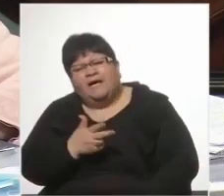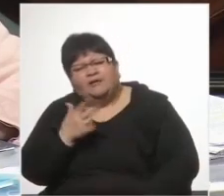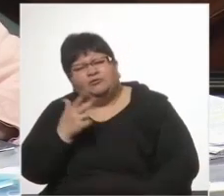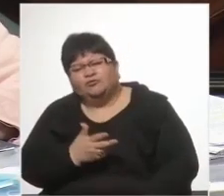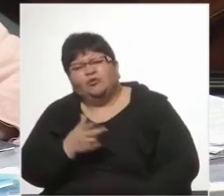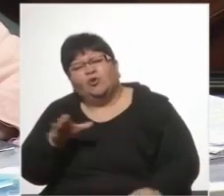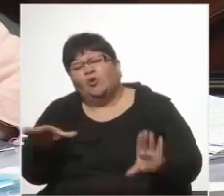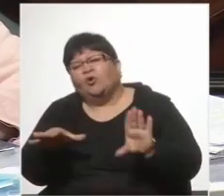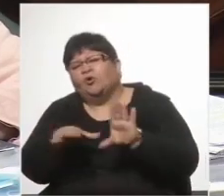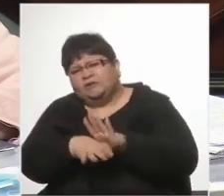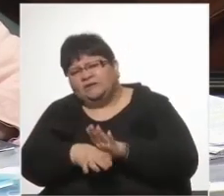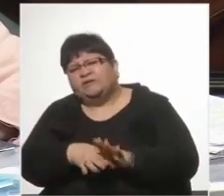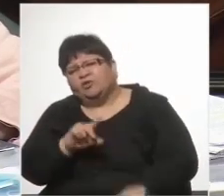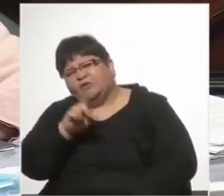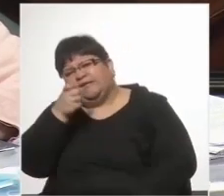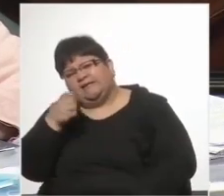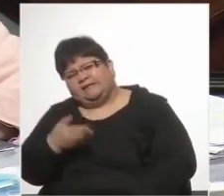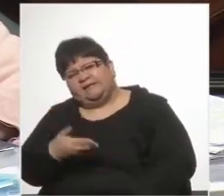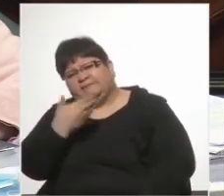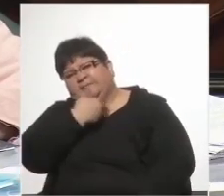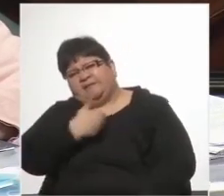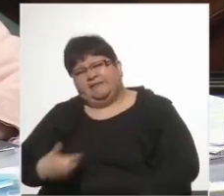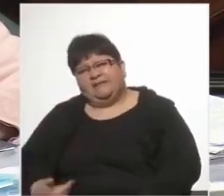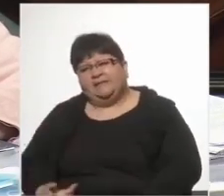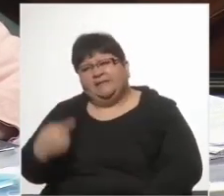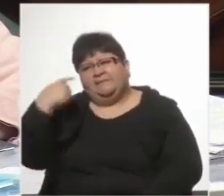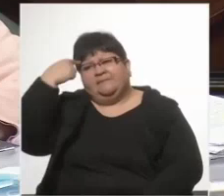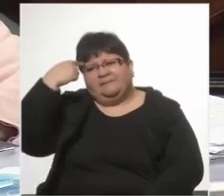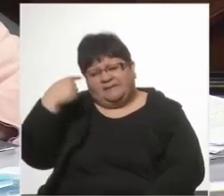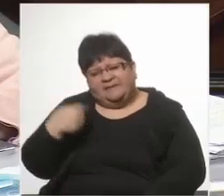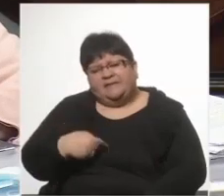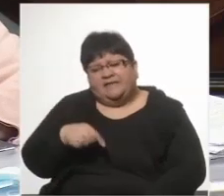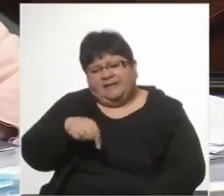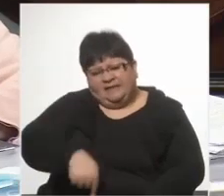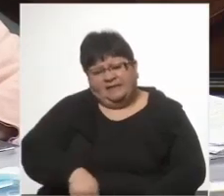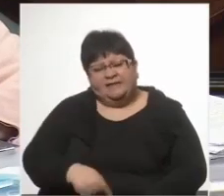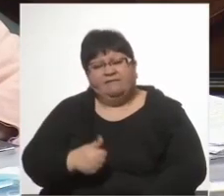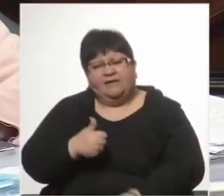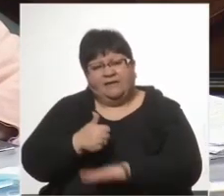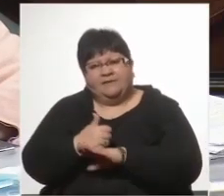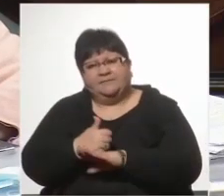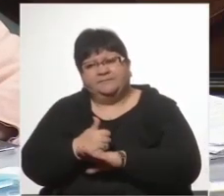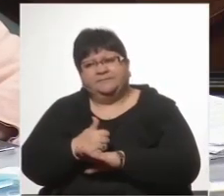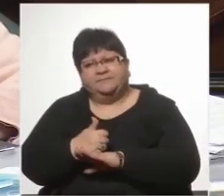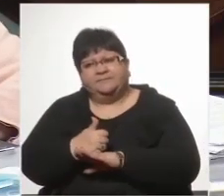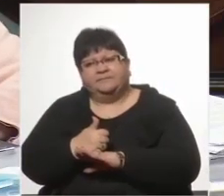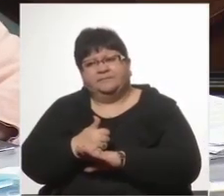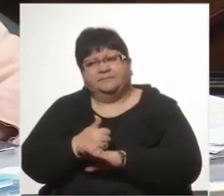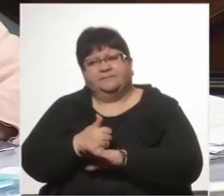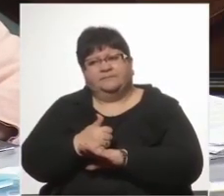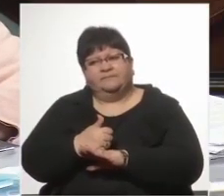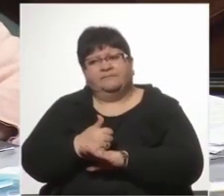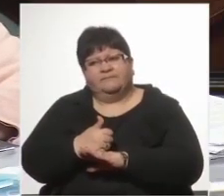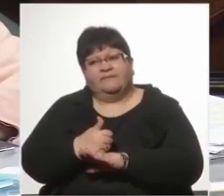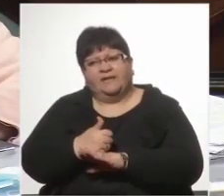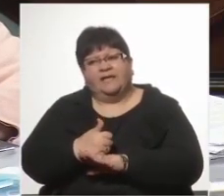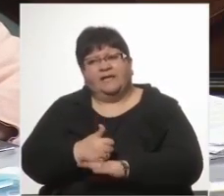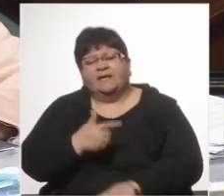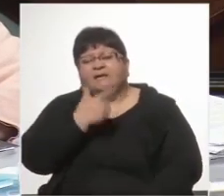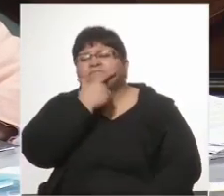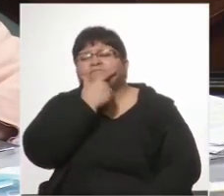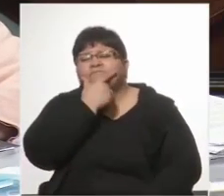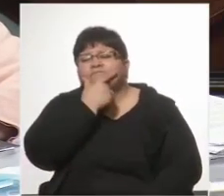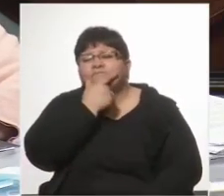nombrarlo con el expresidente, que bueno, pensé que iba a estar acá, pero sé que está acá, cuando dijo, es muy fácil